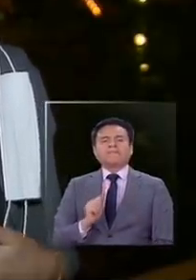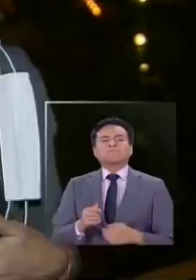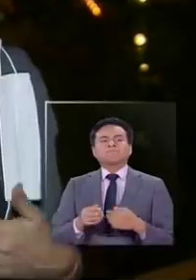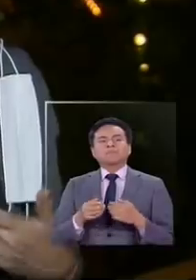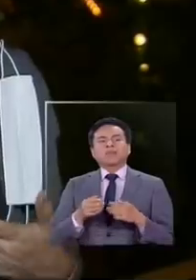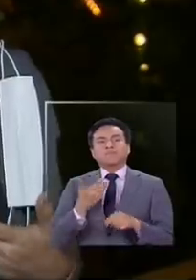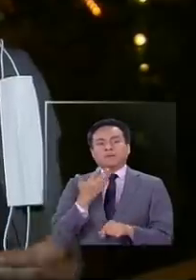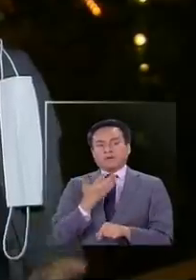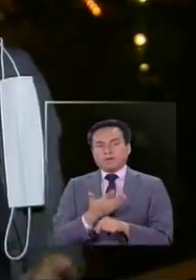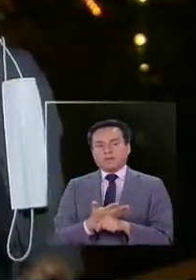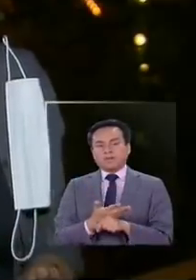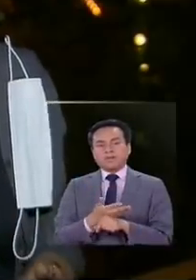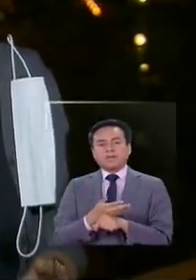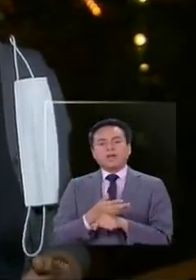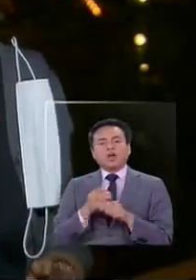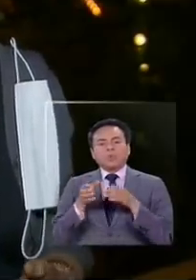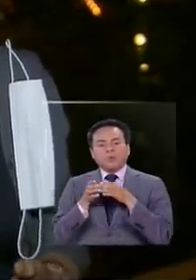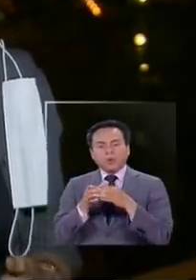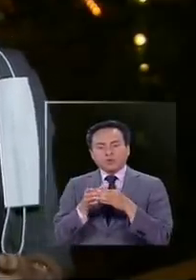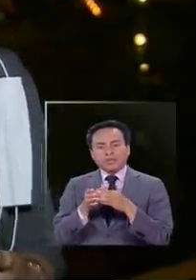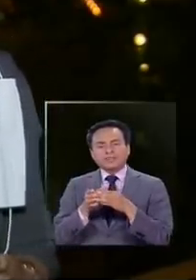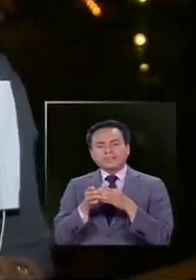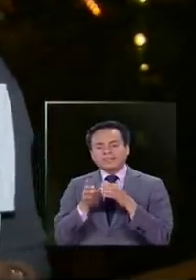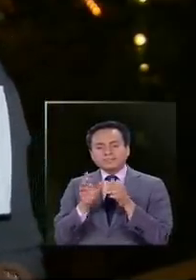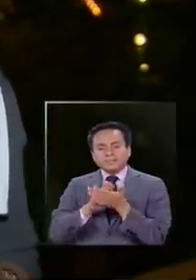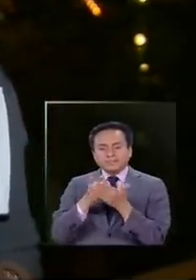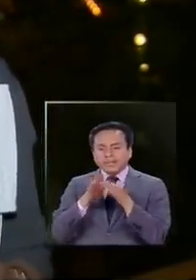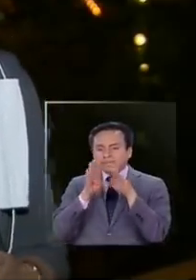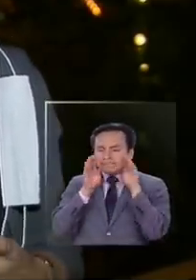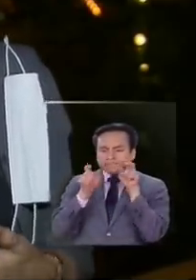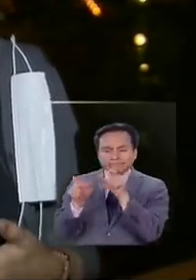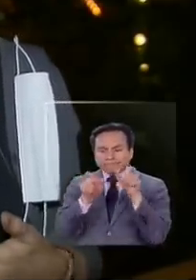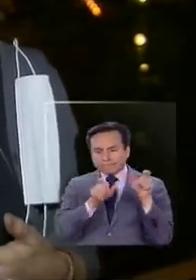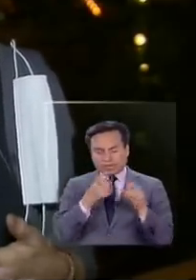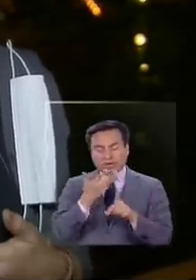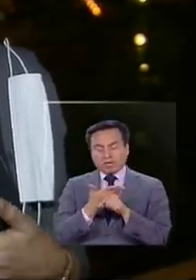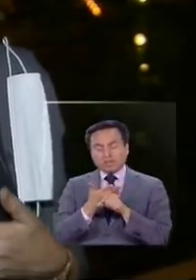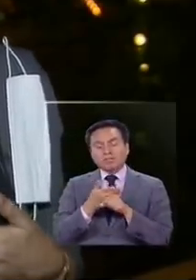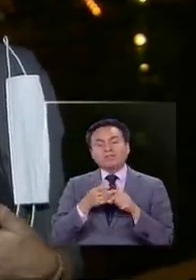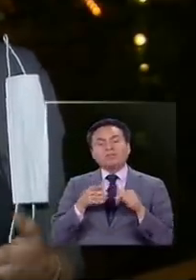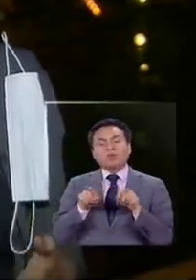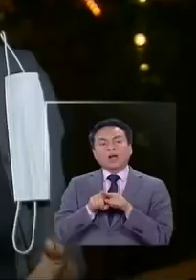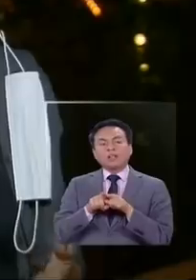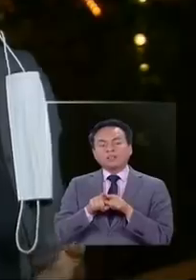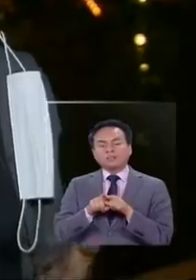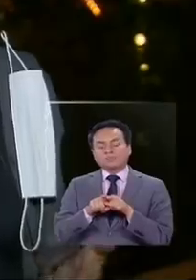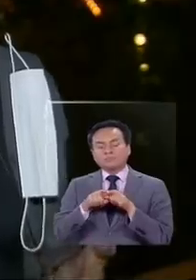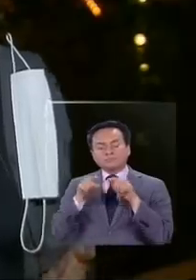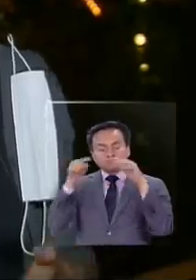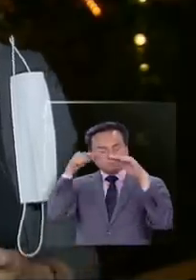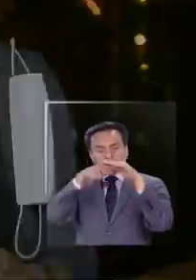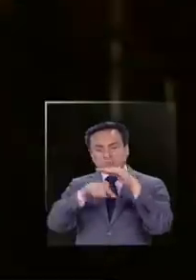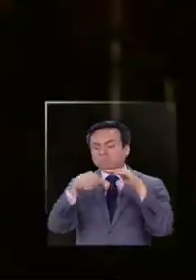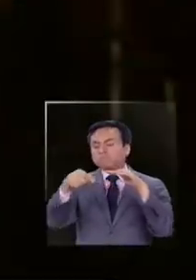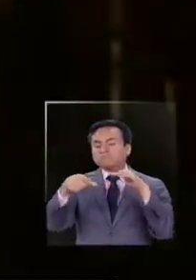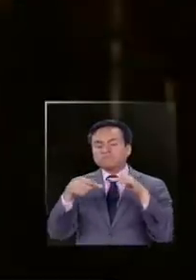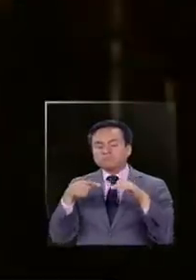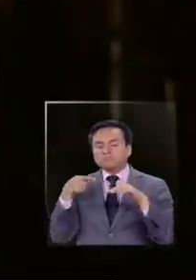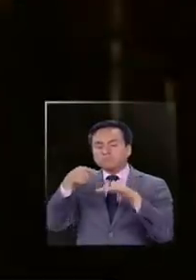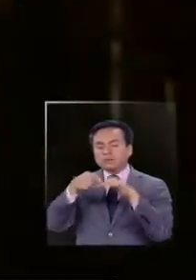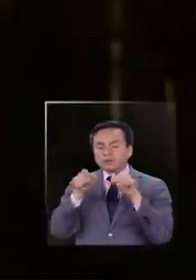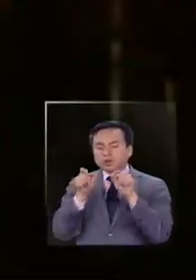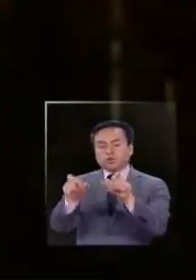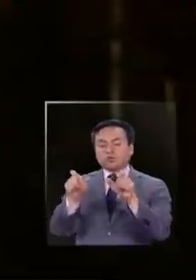Va a haber patrullas sanitarias, tal como las hay ahora, que aleatoriamente van a hacer control.